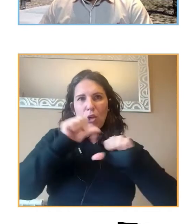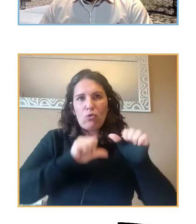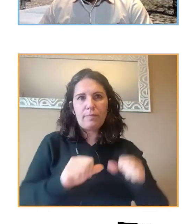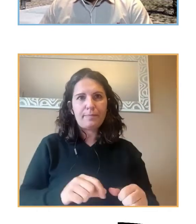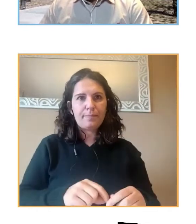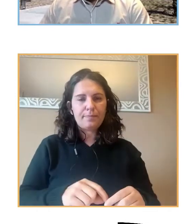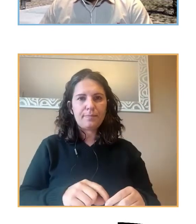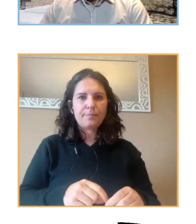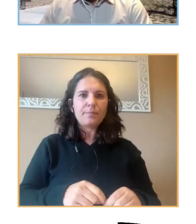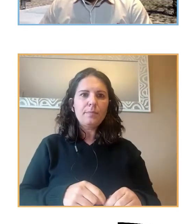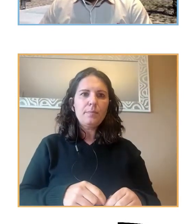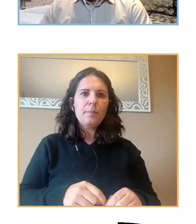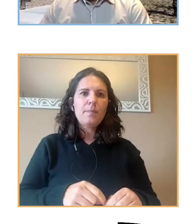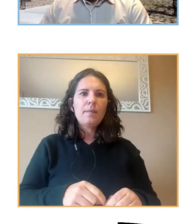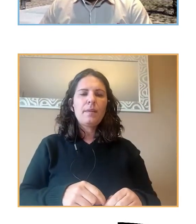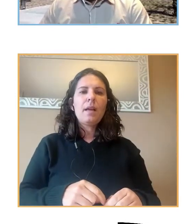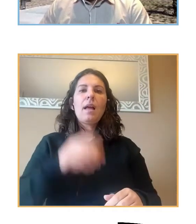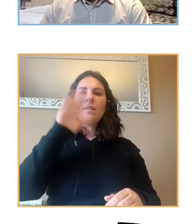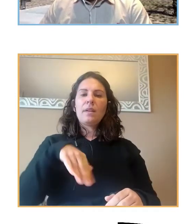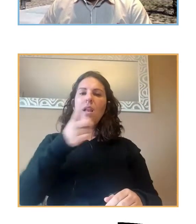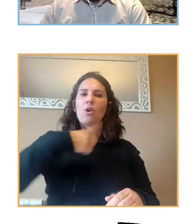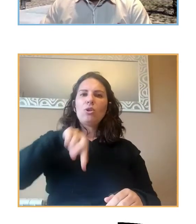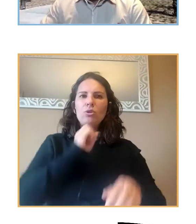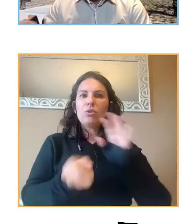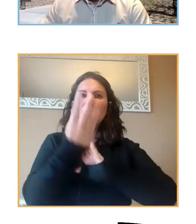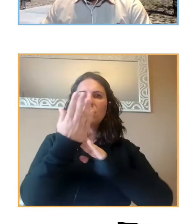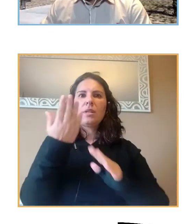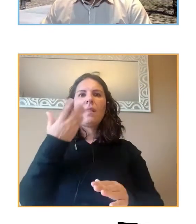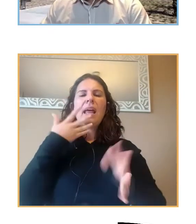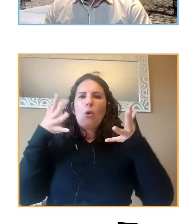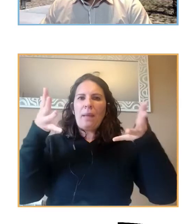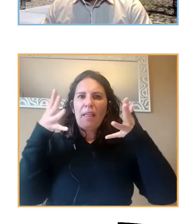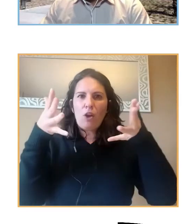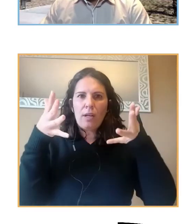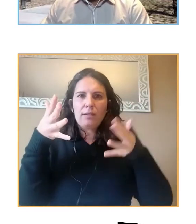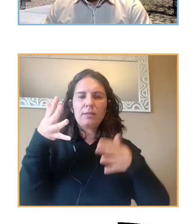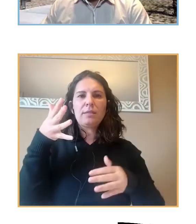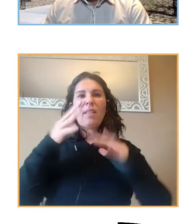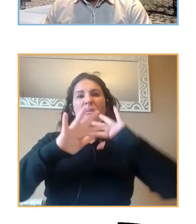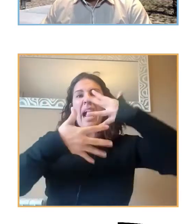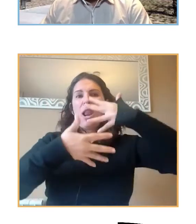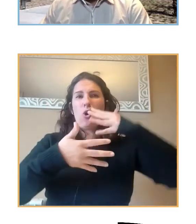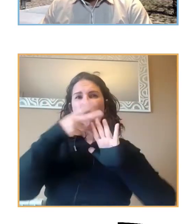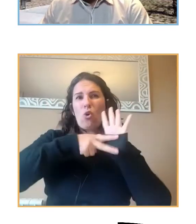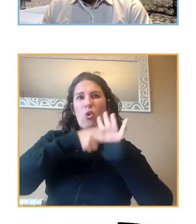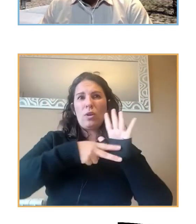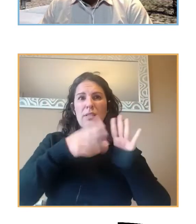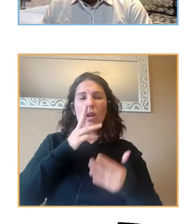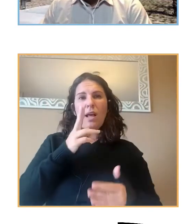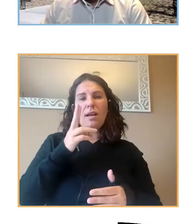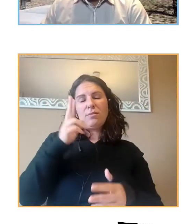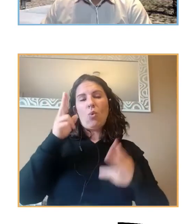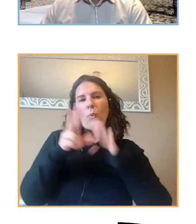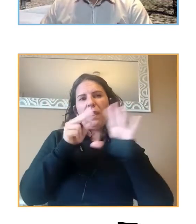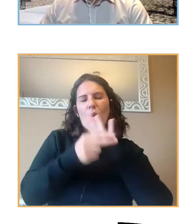esto ha hecho que desarrollemos una serie de infografías y guías de recomendaciones he puesto aquí el decálogo que publicamos y ahora mismo estamos con el vídeo que vamos a titular